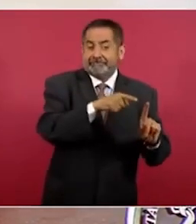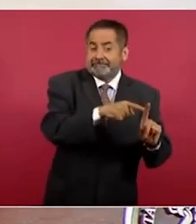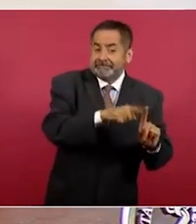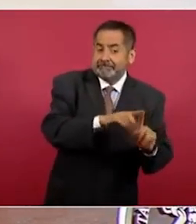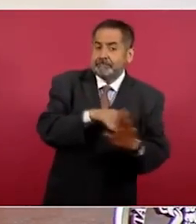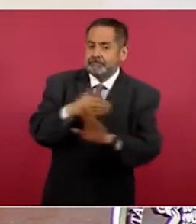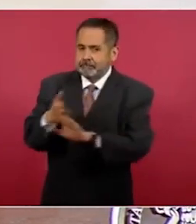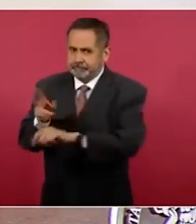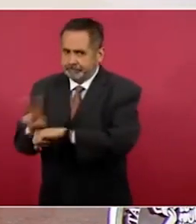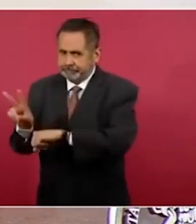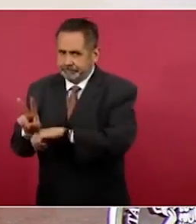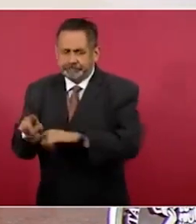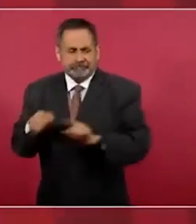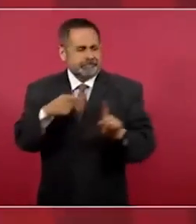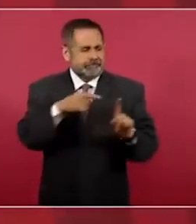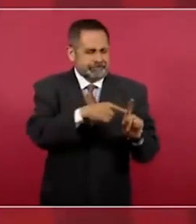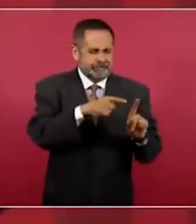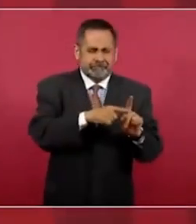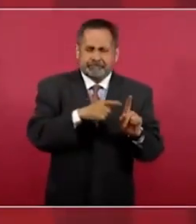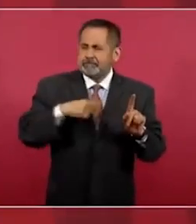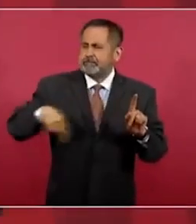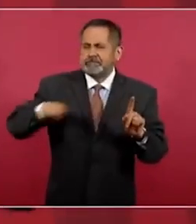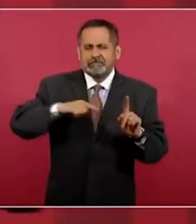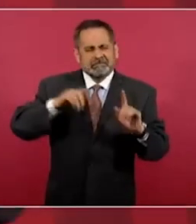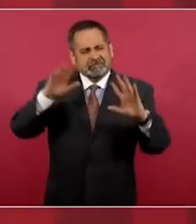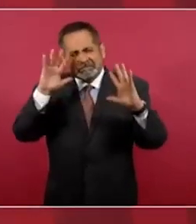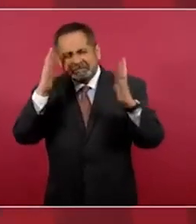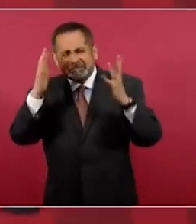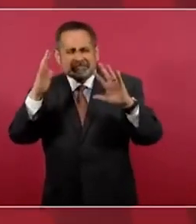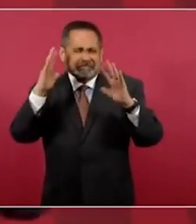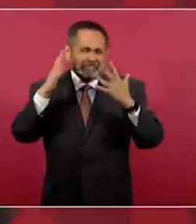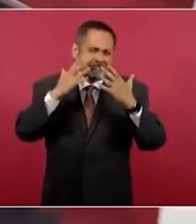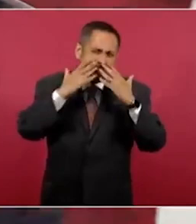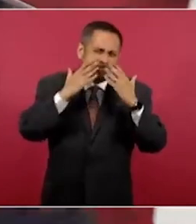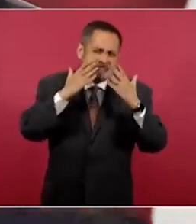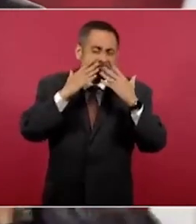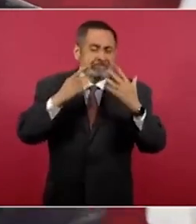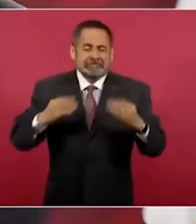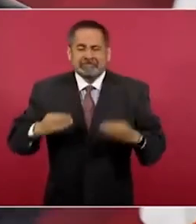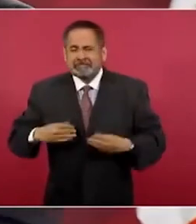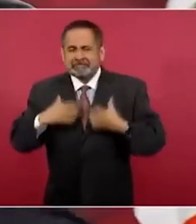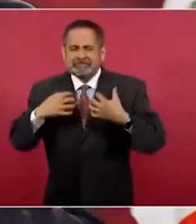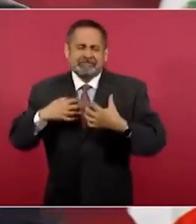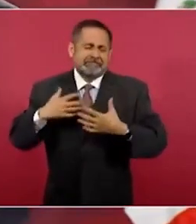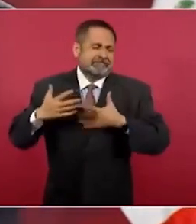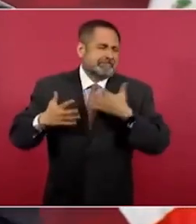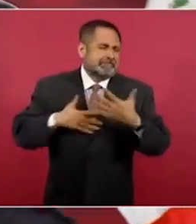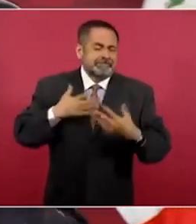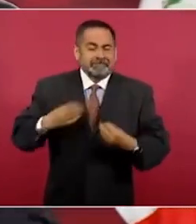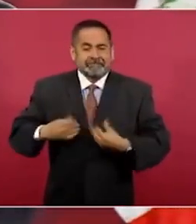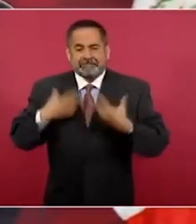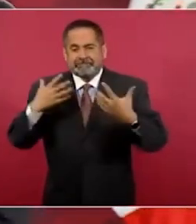aplaudiéndole, pero con pasión, con euforia.